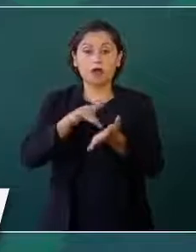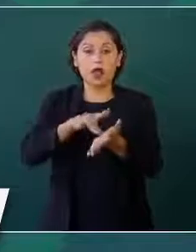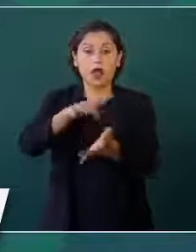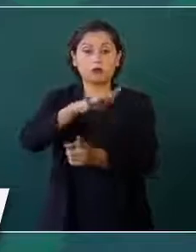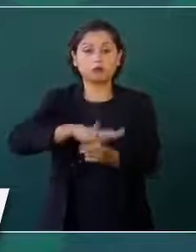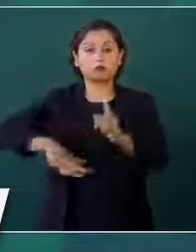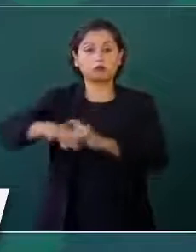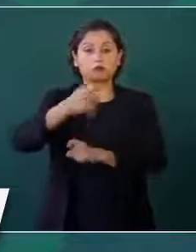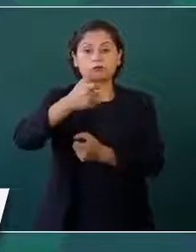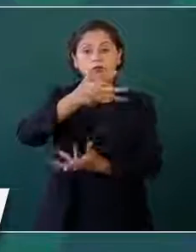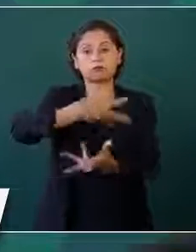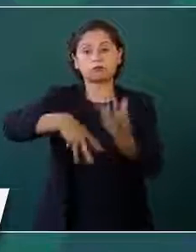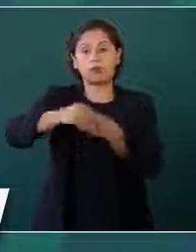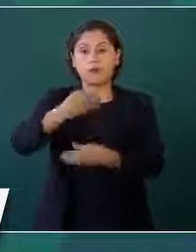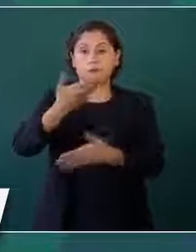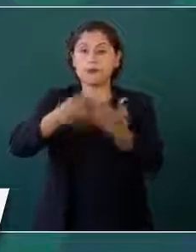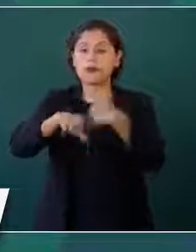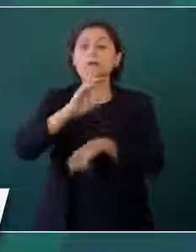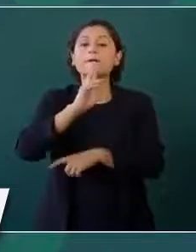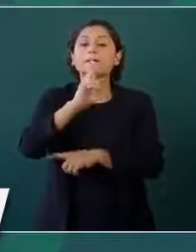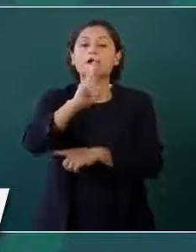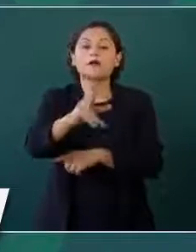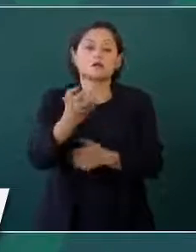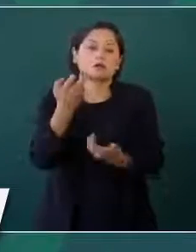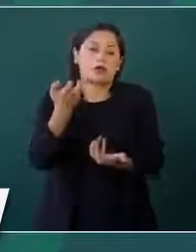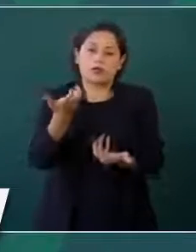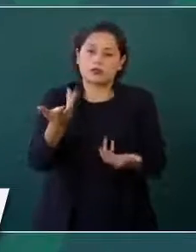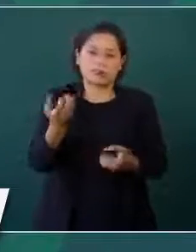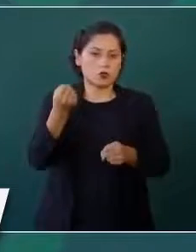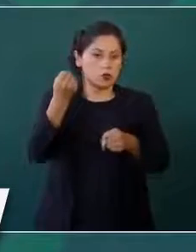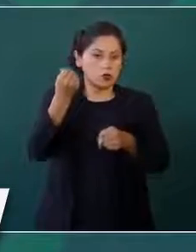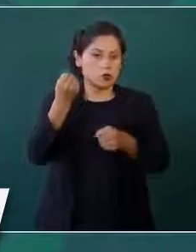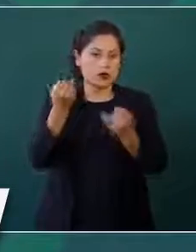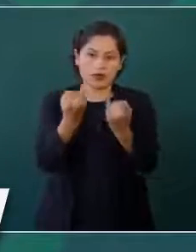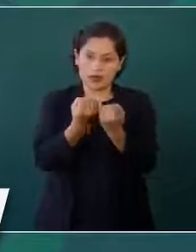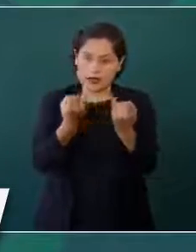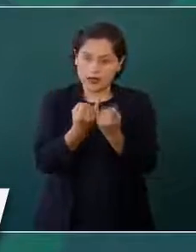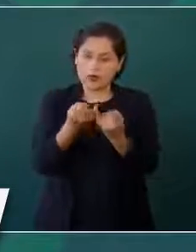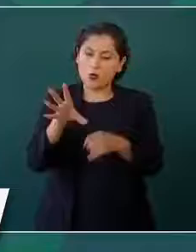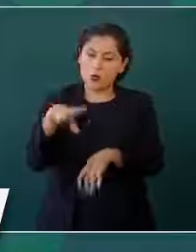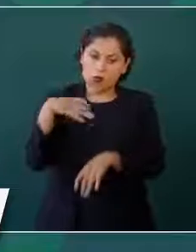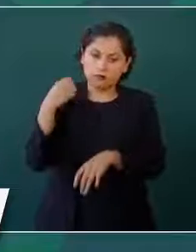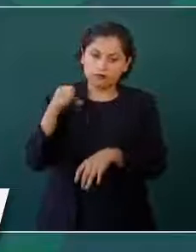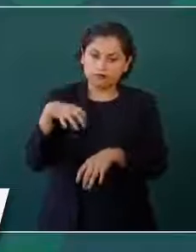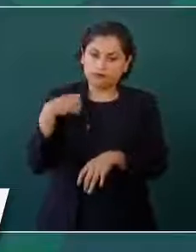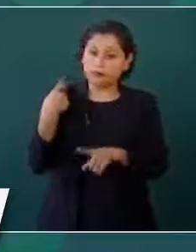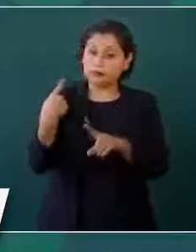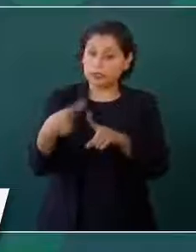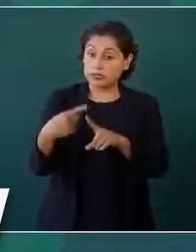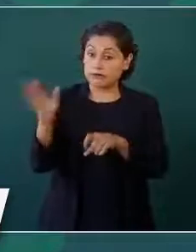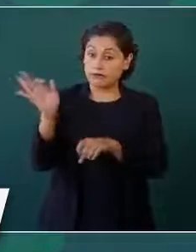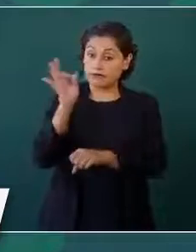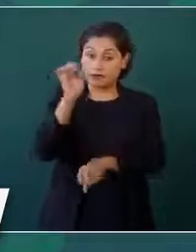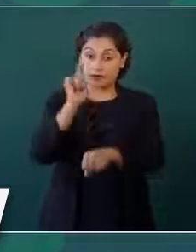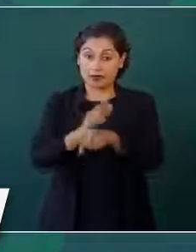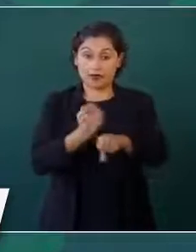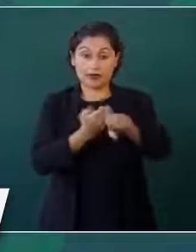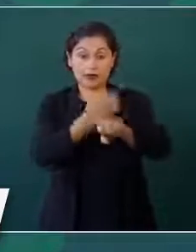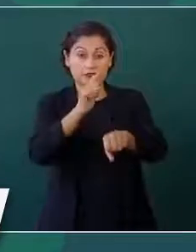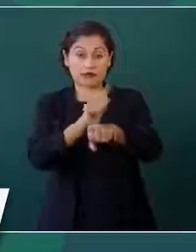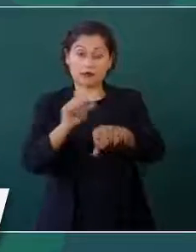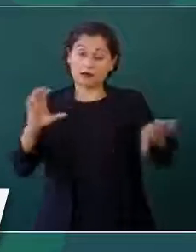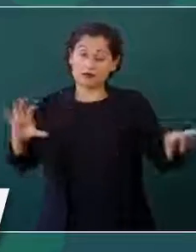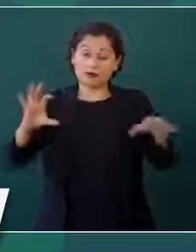incrementar el estado de fuerza. Hay un esfuerzo tanto de la federación como del estado